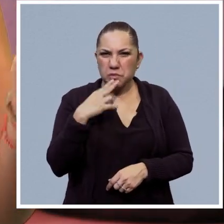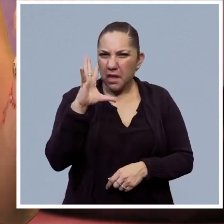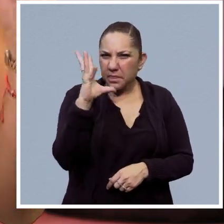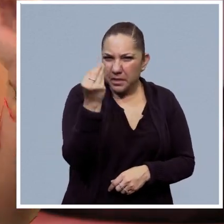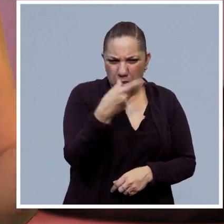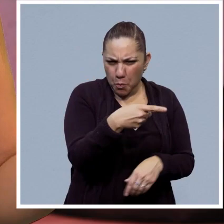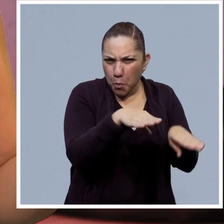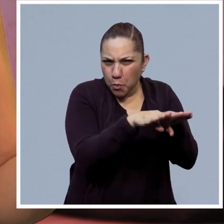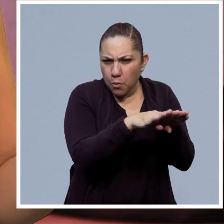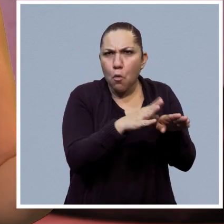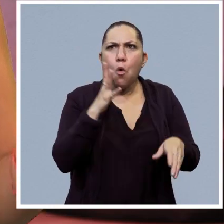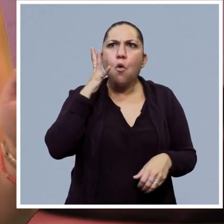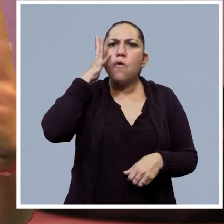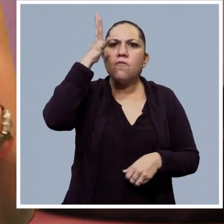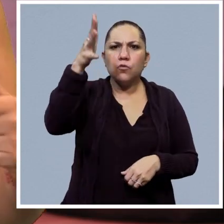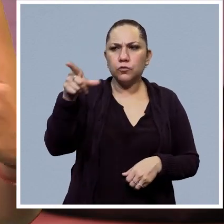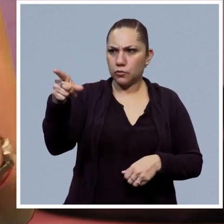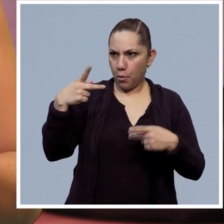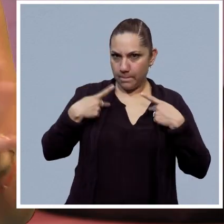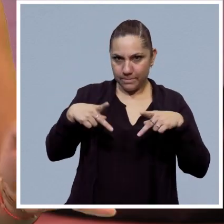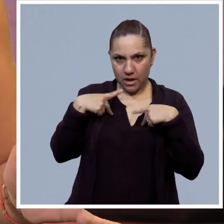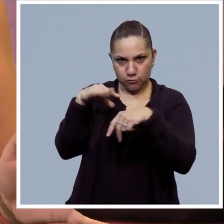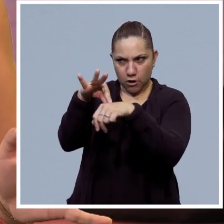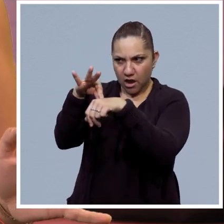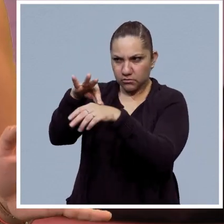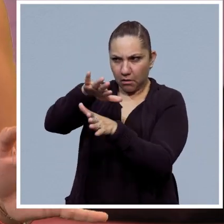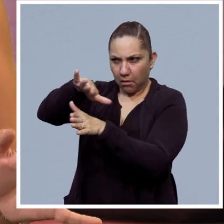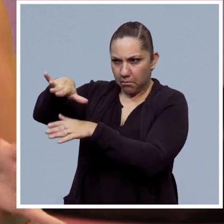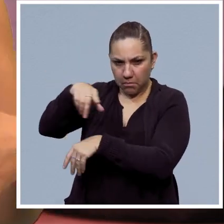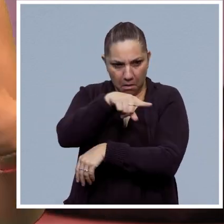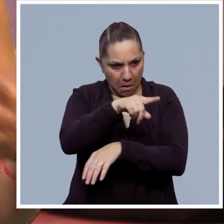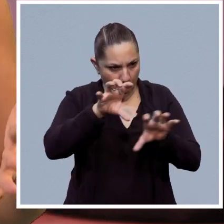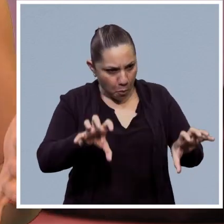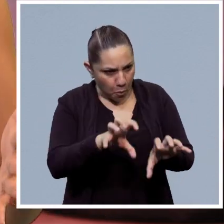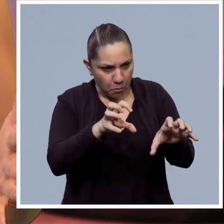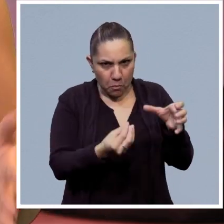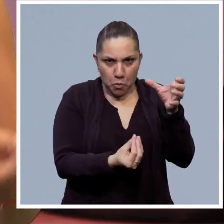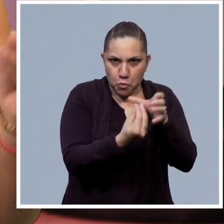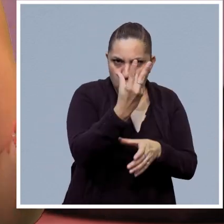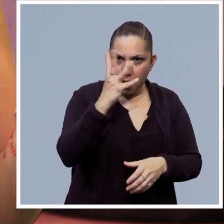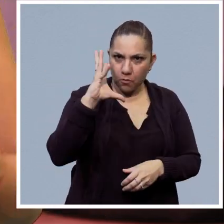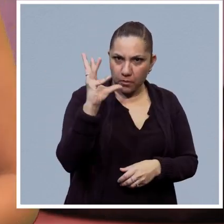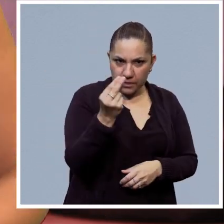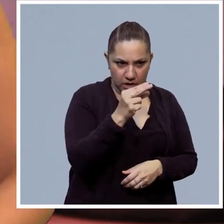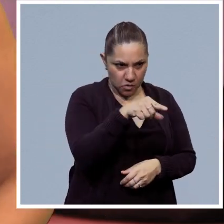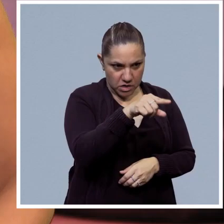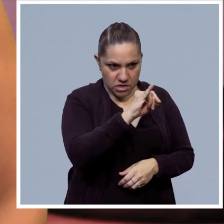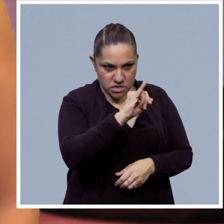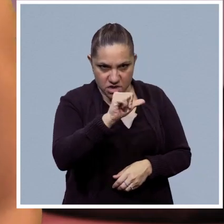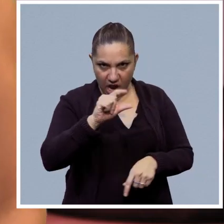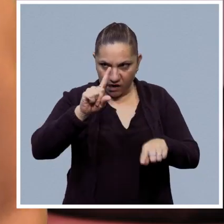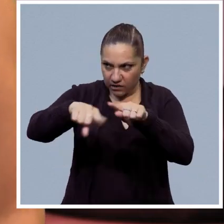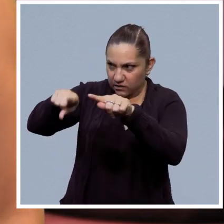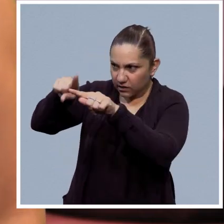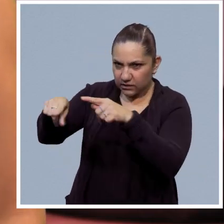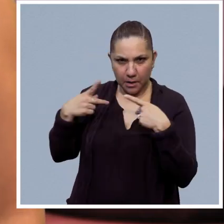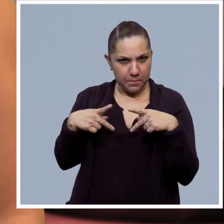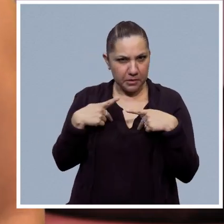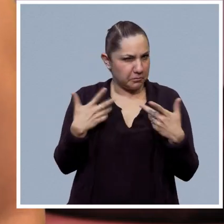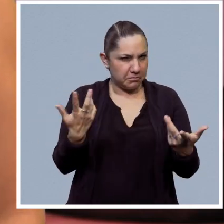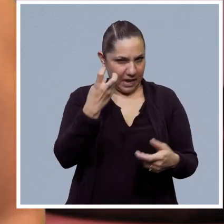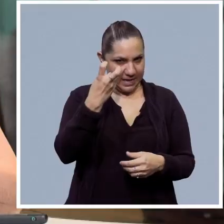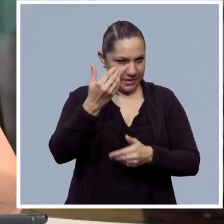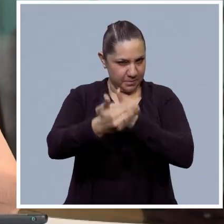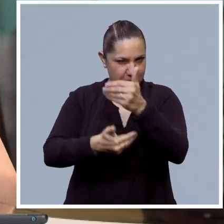sobre todo si en algún futuro podrían estas reemplazarnos totalmente a los seres humanos como se ha debatido tanto, bueno pues hoy lo vamos a estar platicando en el programa Frida.